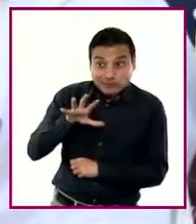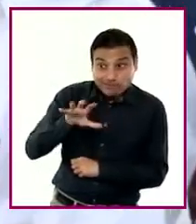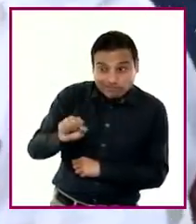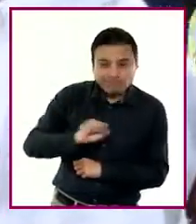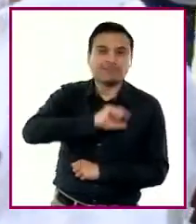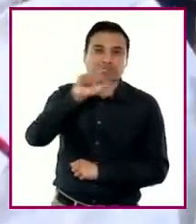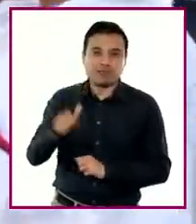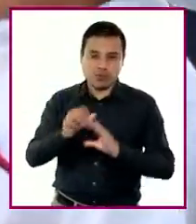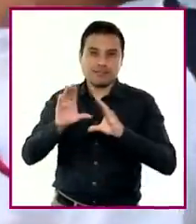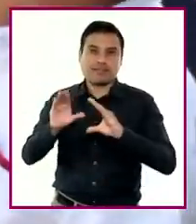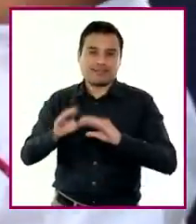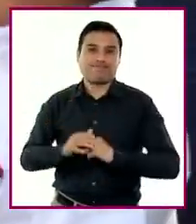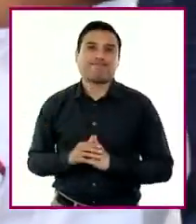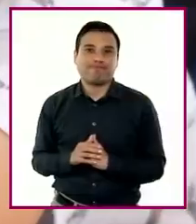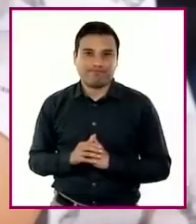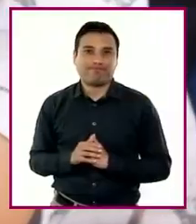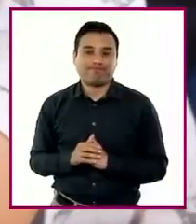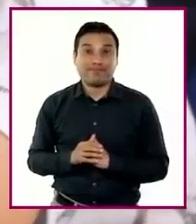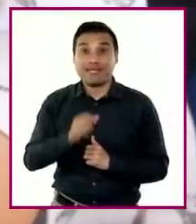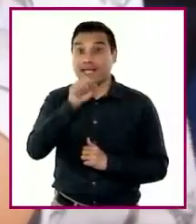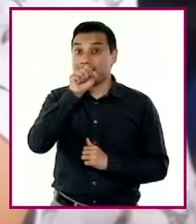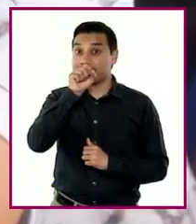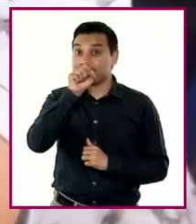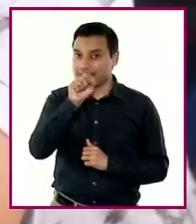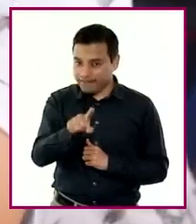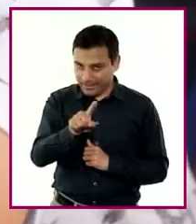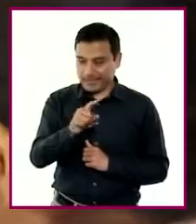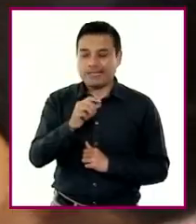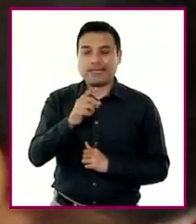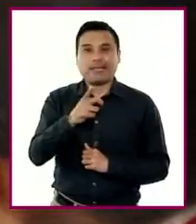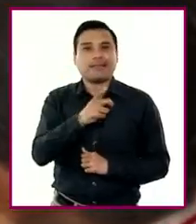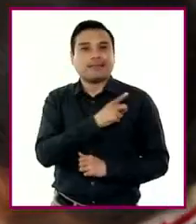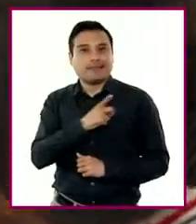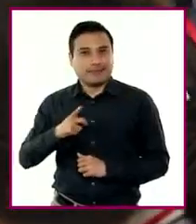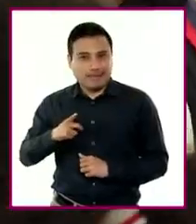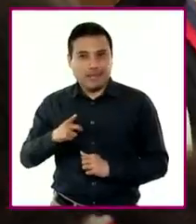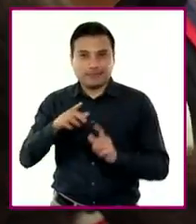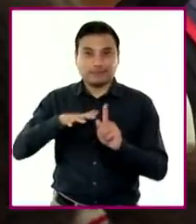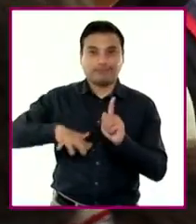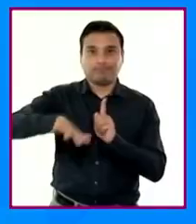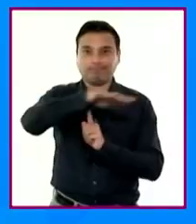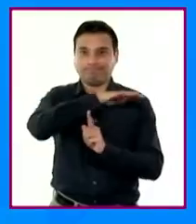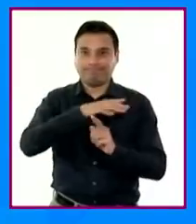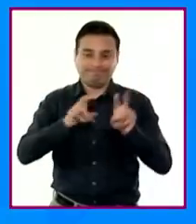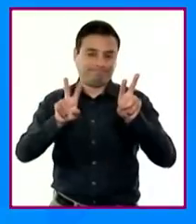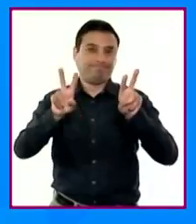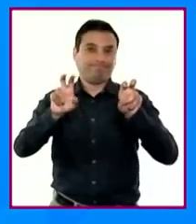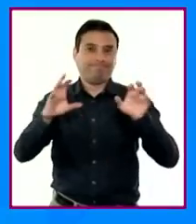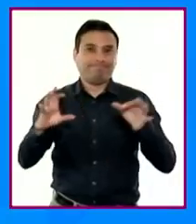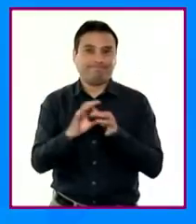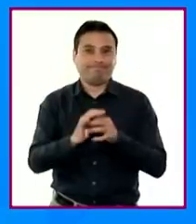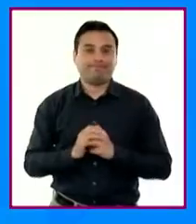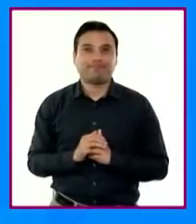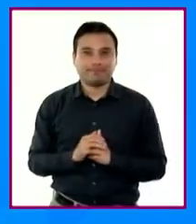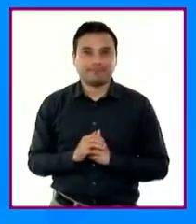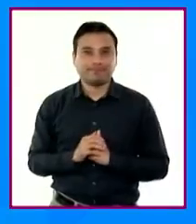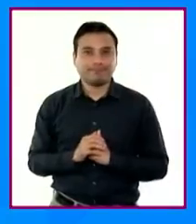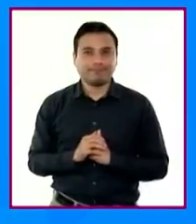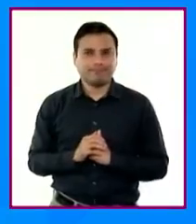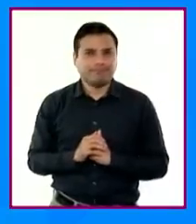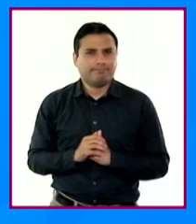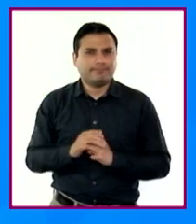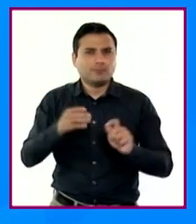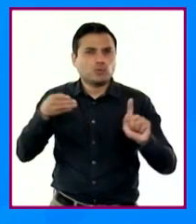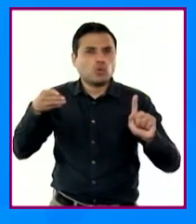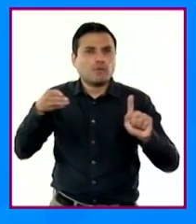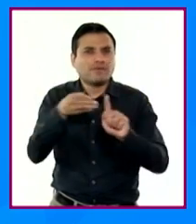concreto y su relación con vivencias, contextos y situaciones relevantes. Con ello, se busca que,